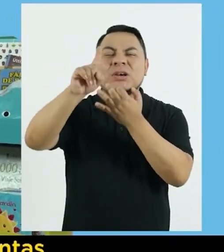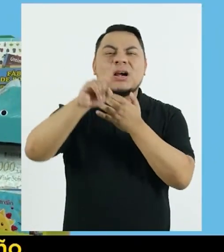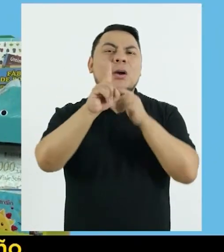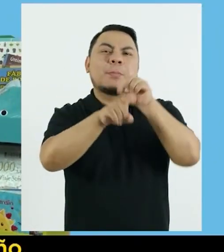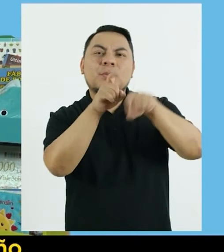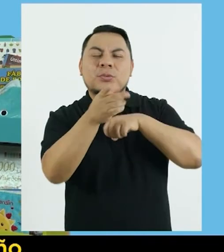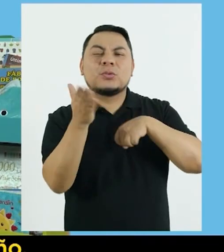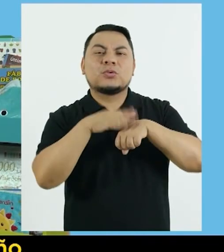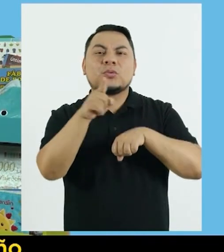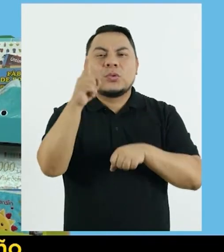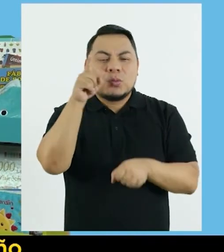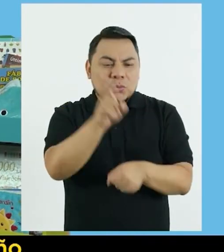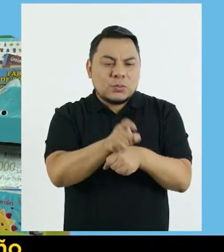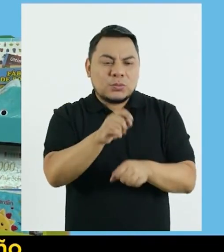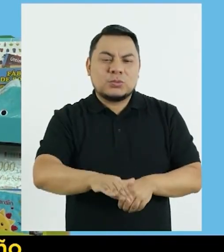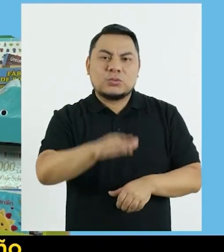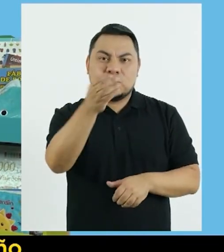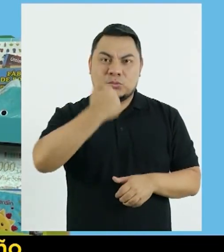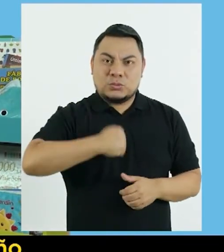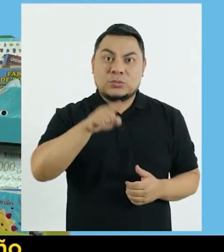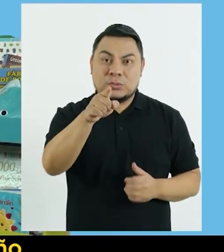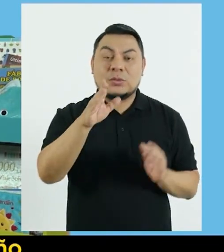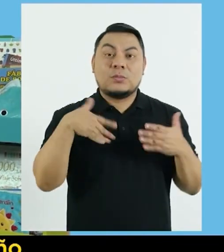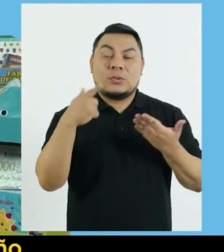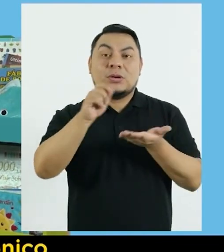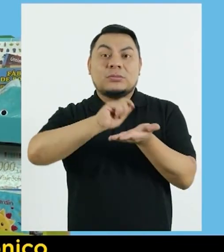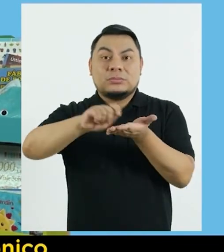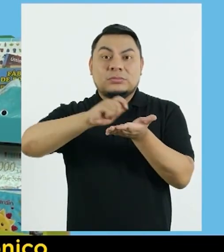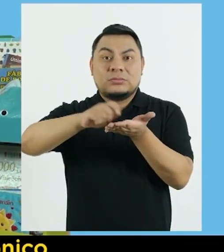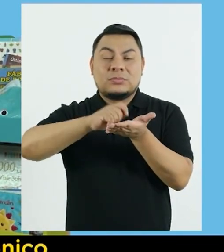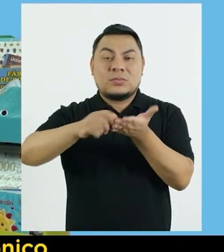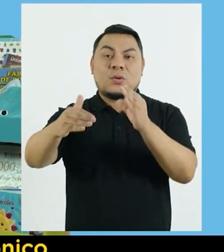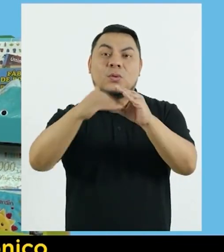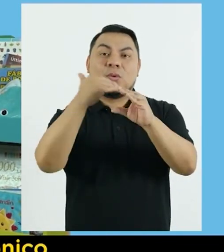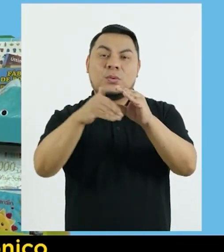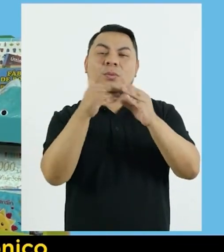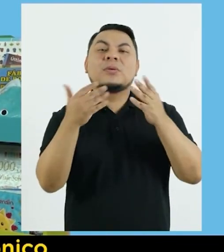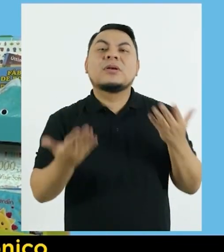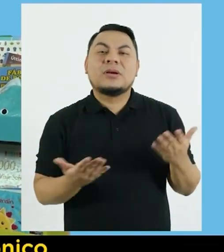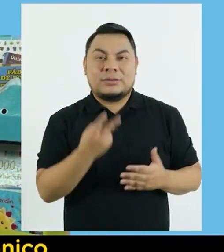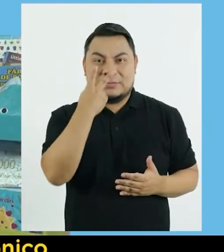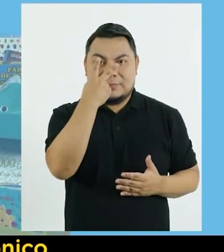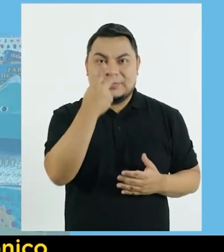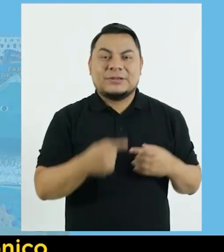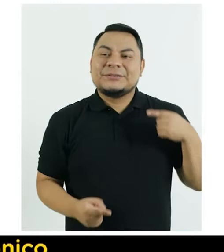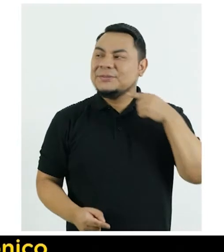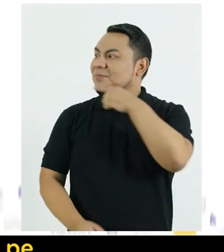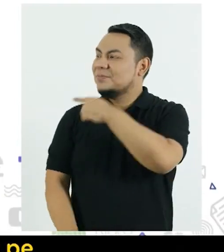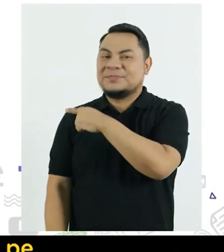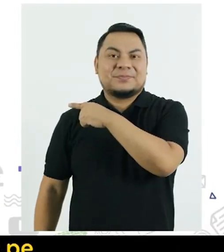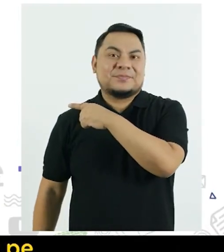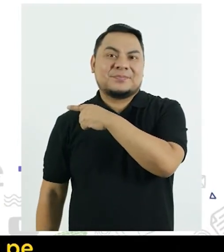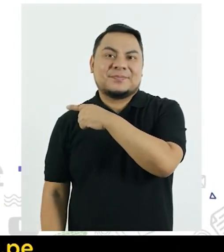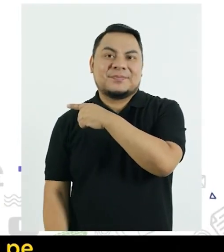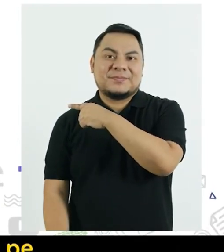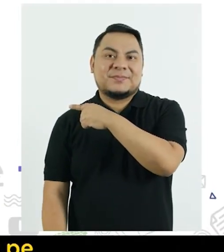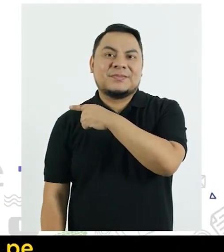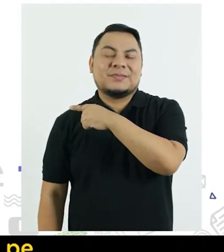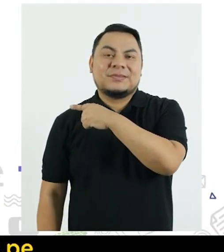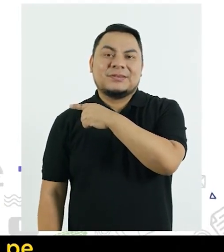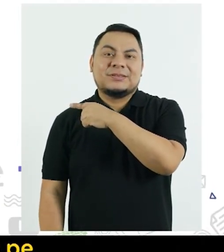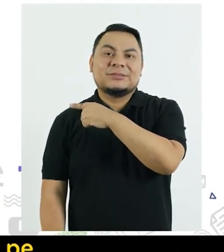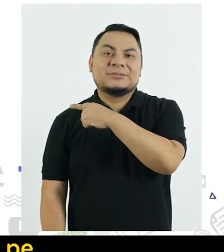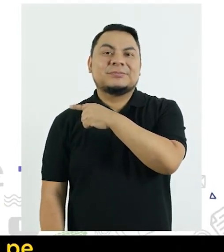preguntas sobre el desarrollo de su niña o niño Pueden escribirnos al correo electrónico Busón de